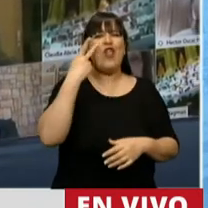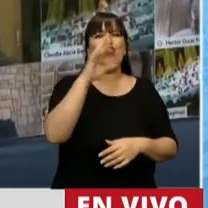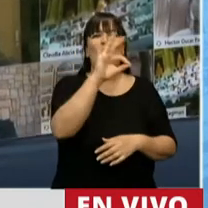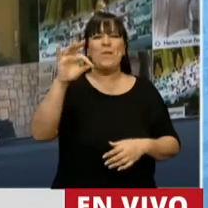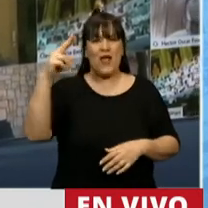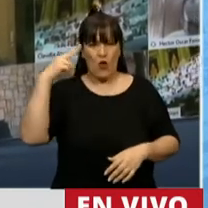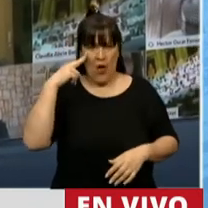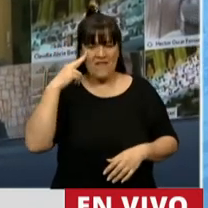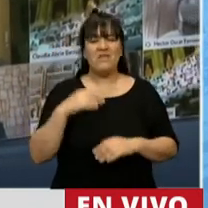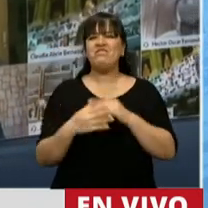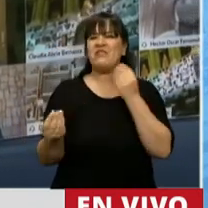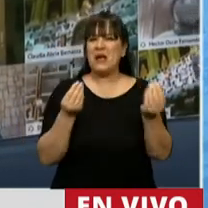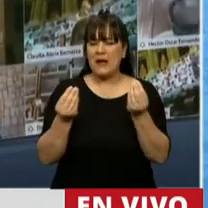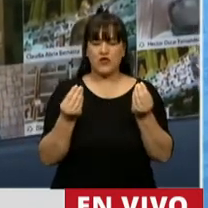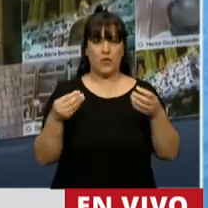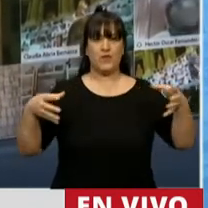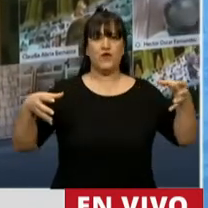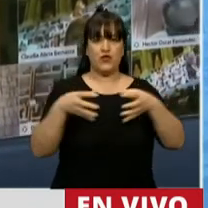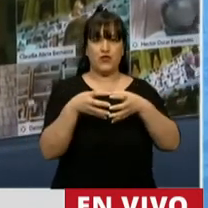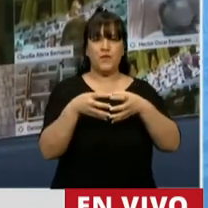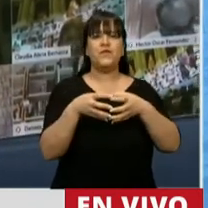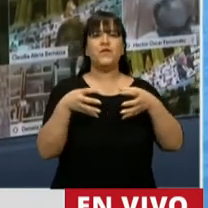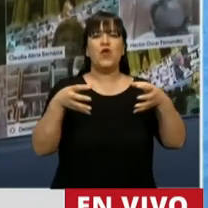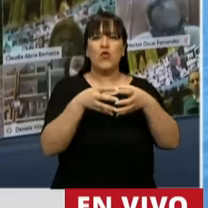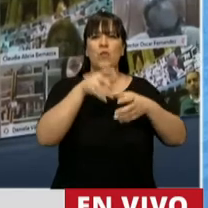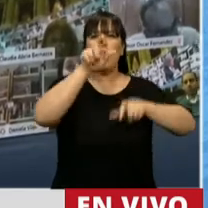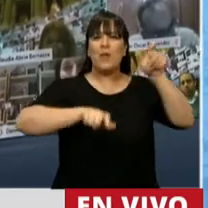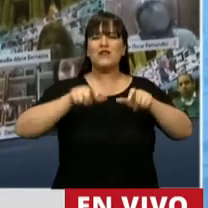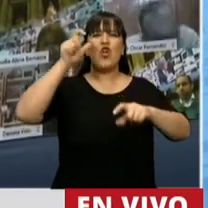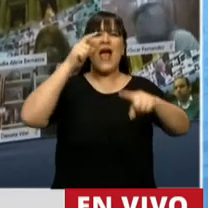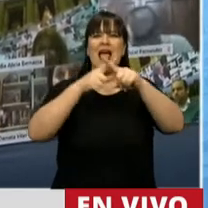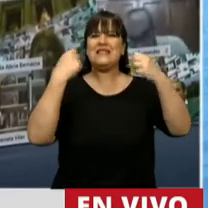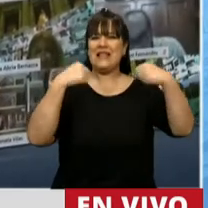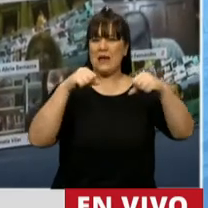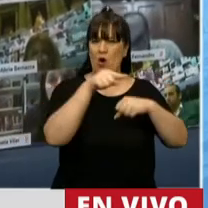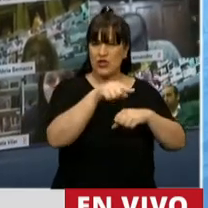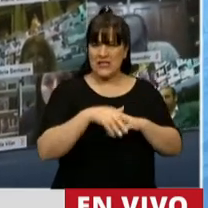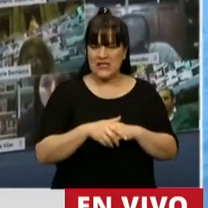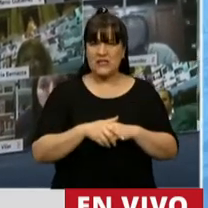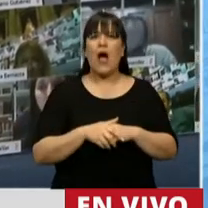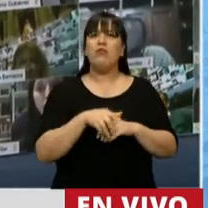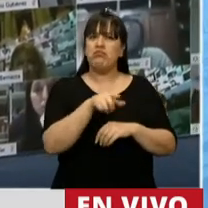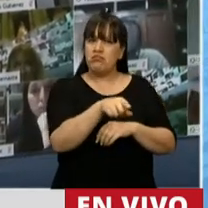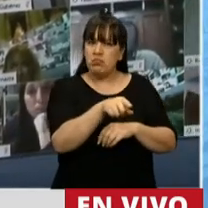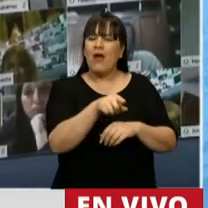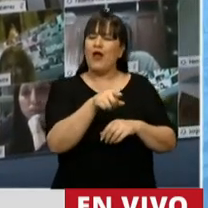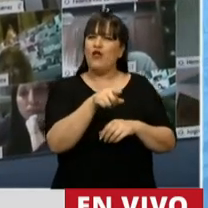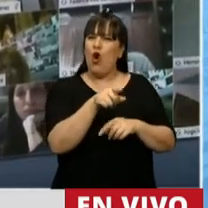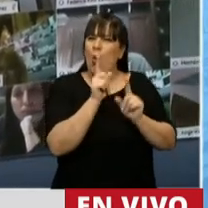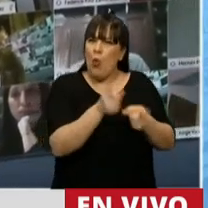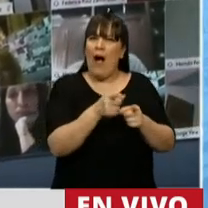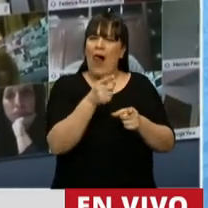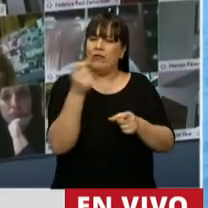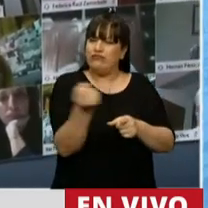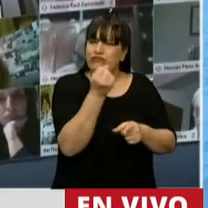y resulta que un grupo de deportistas, ex deportistas, pero que todavía con el espíritu